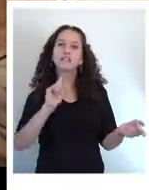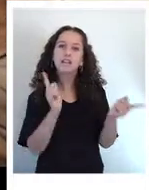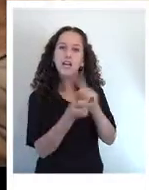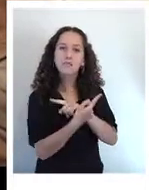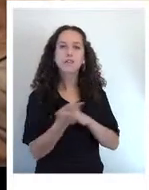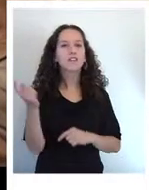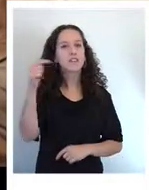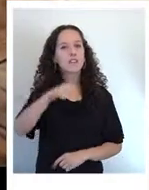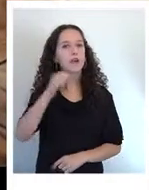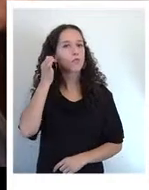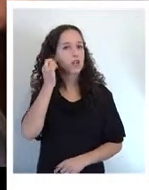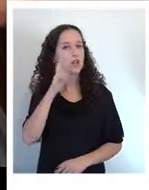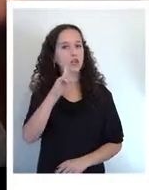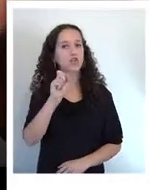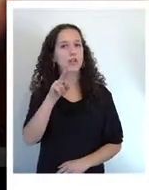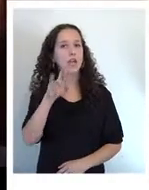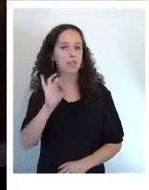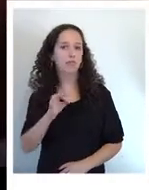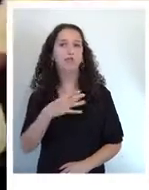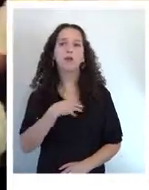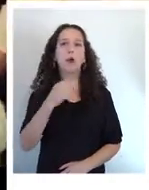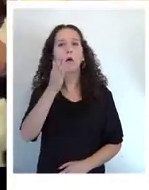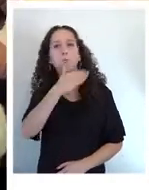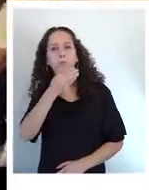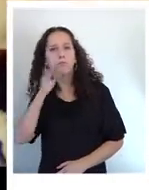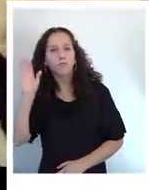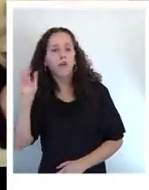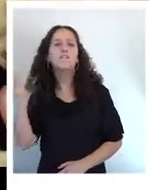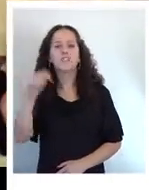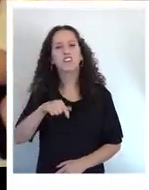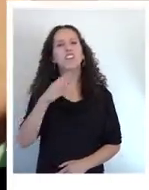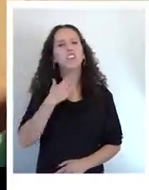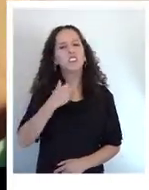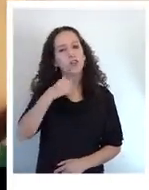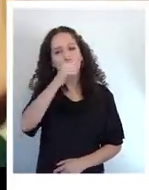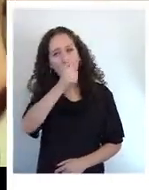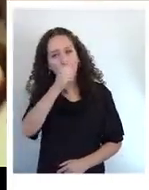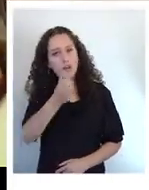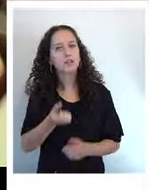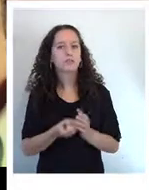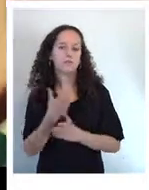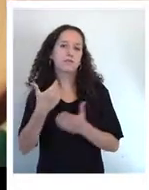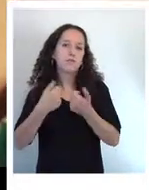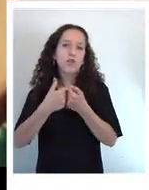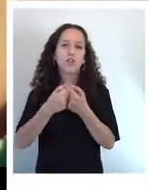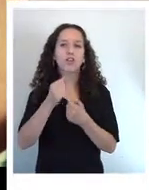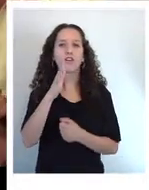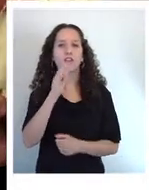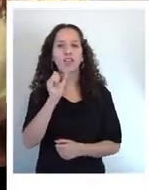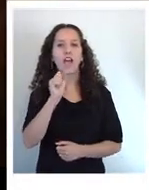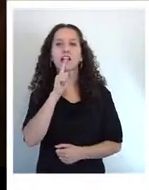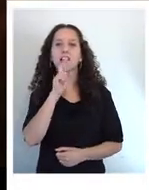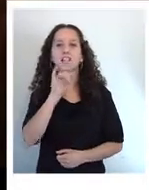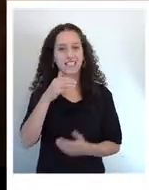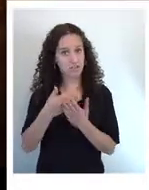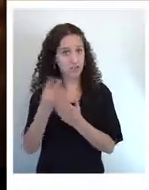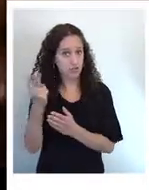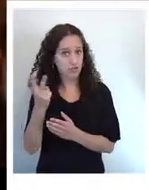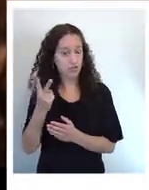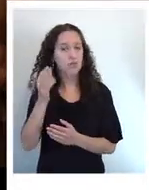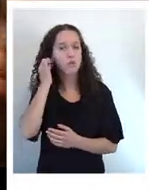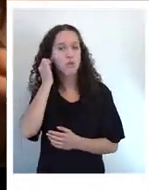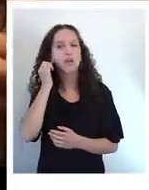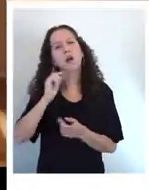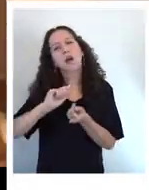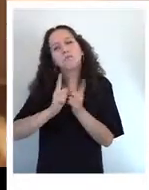drogas, junto a su nueva novia Beatriz, quien prefiere que la llamen Hugo. Esta visita desata una serie de